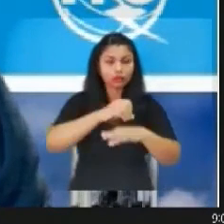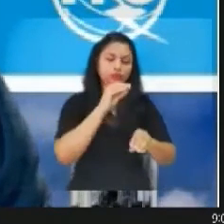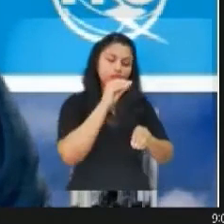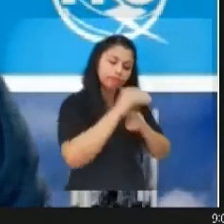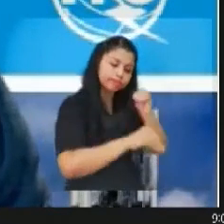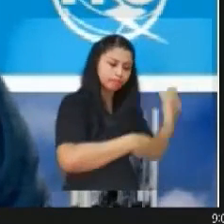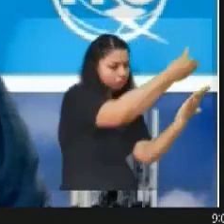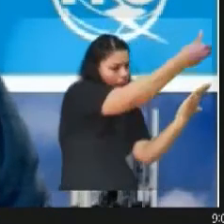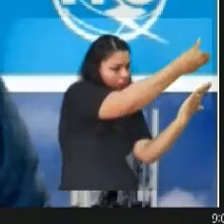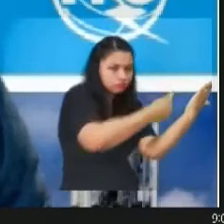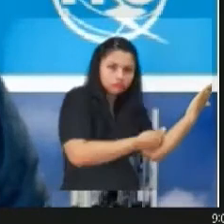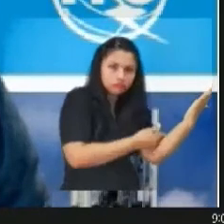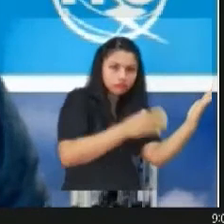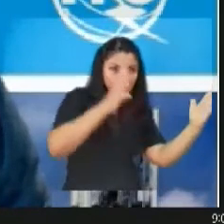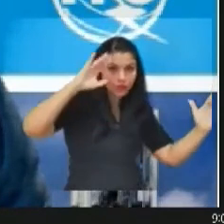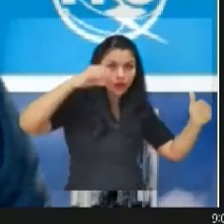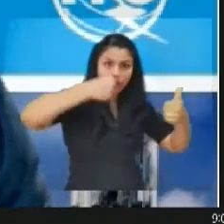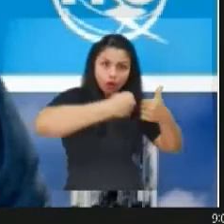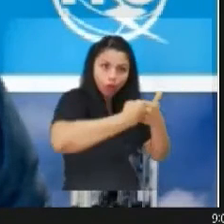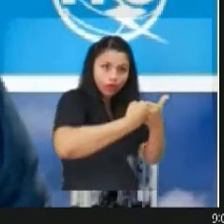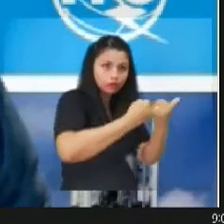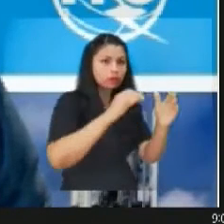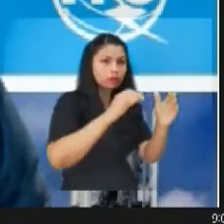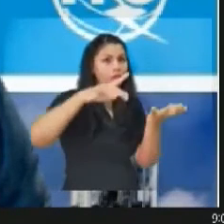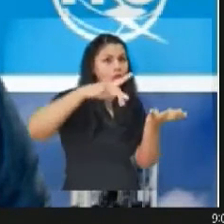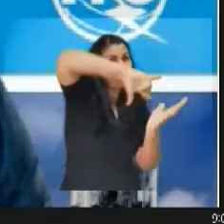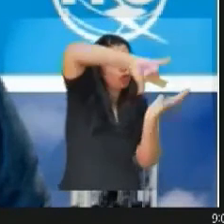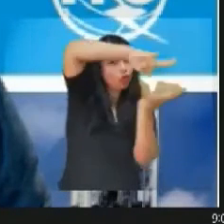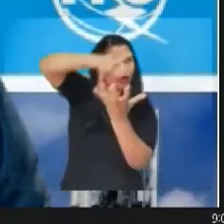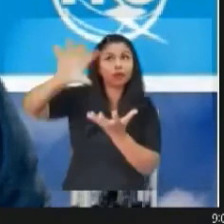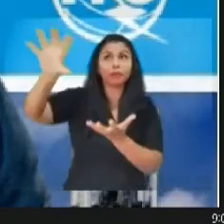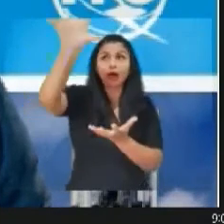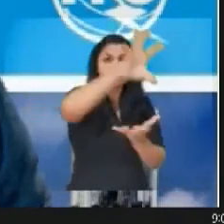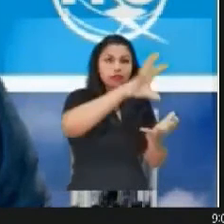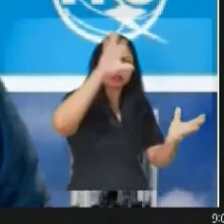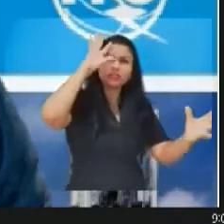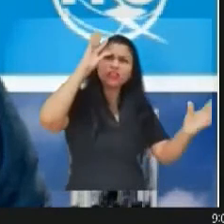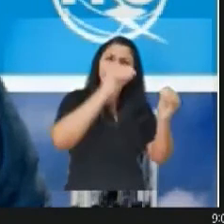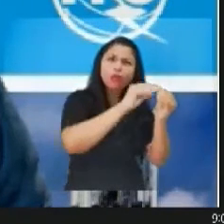que conduzca a obtener resultados en la Conferencia Mundial de Radiocomunicaciones.